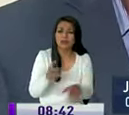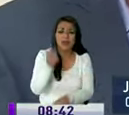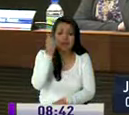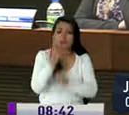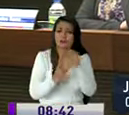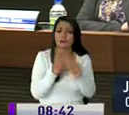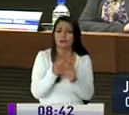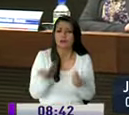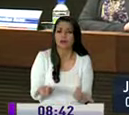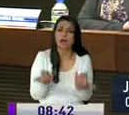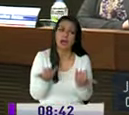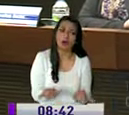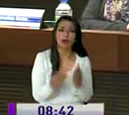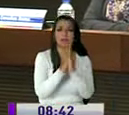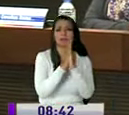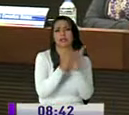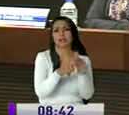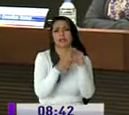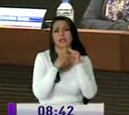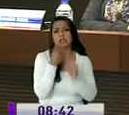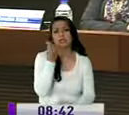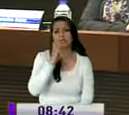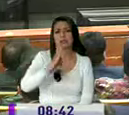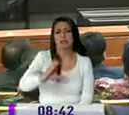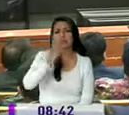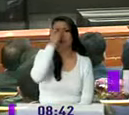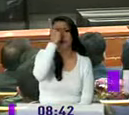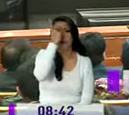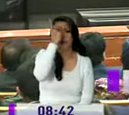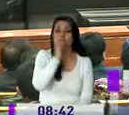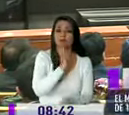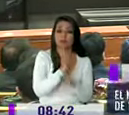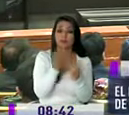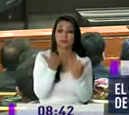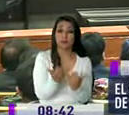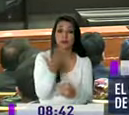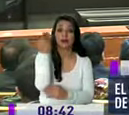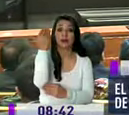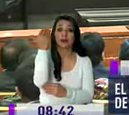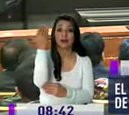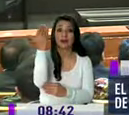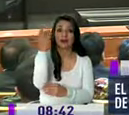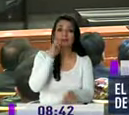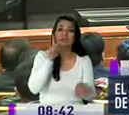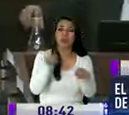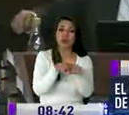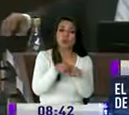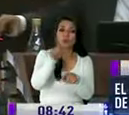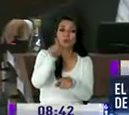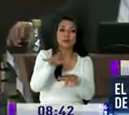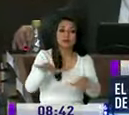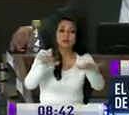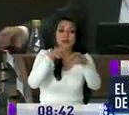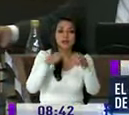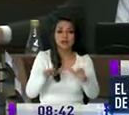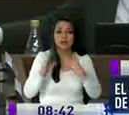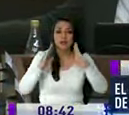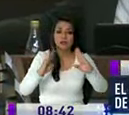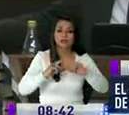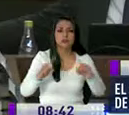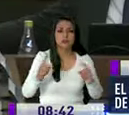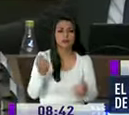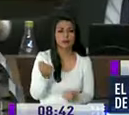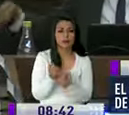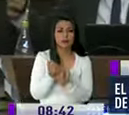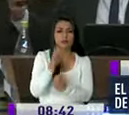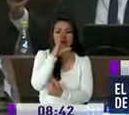años sin embargo también hay quienes consideran que pese a que la actual administración no habría estado acorde a las necesidades de los quiteños apoyan